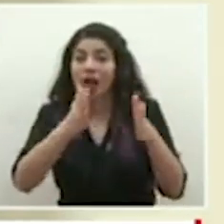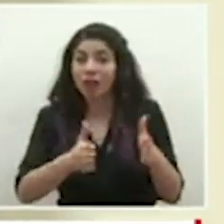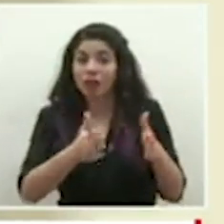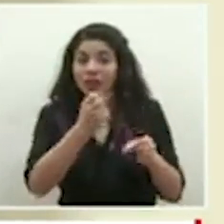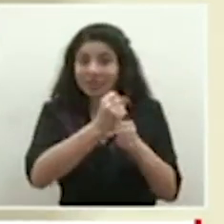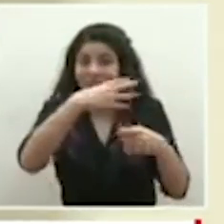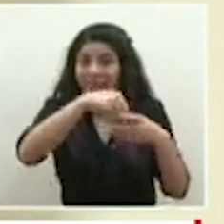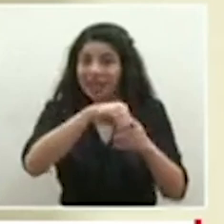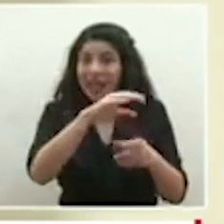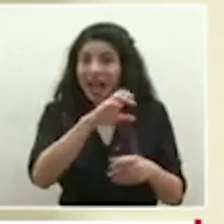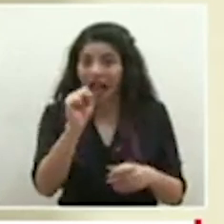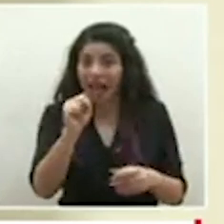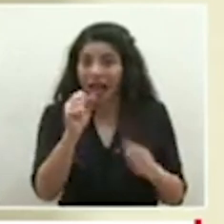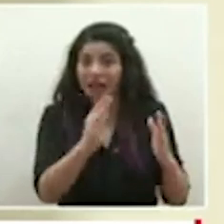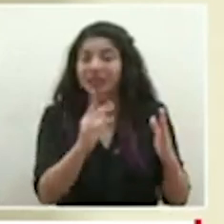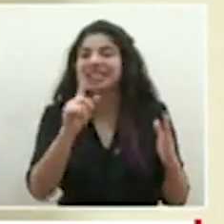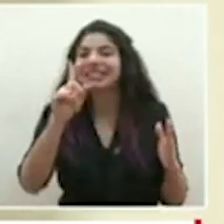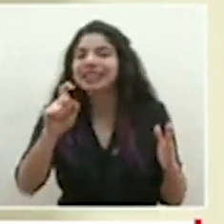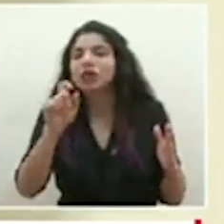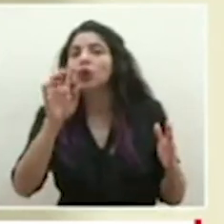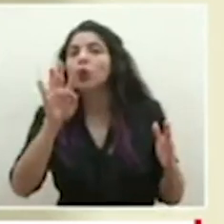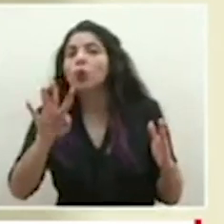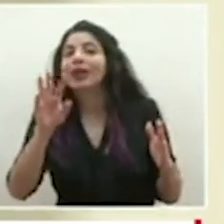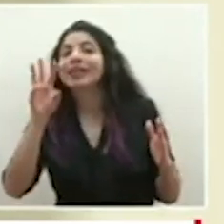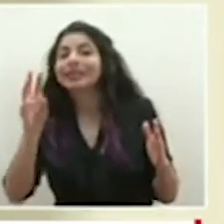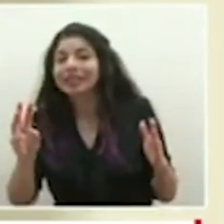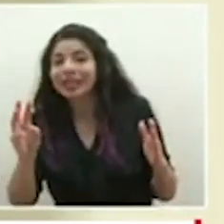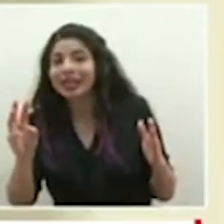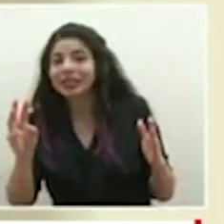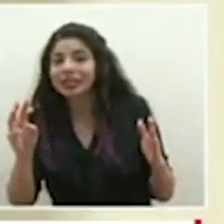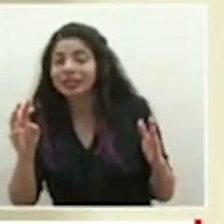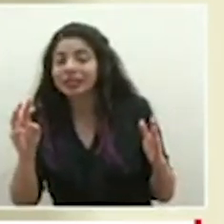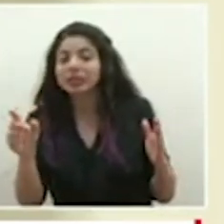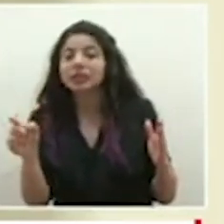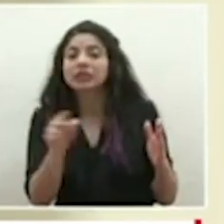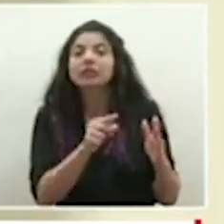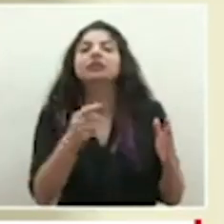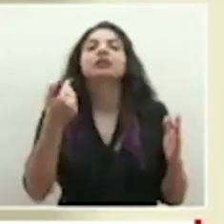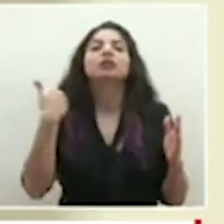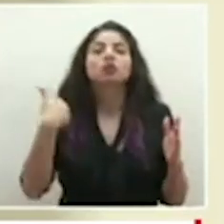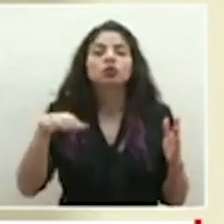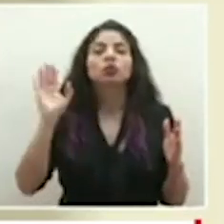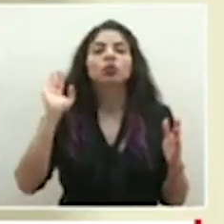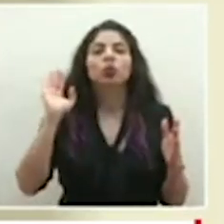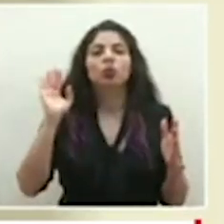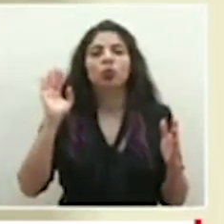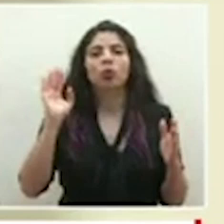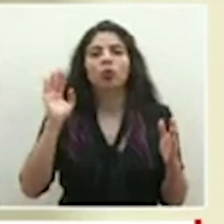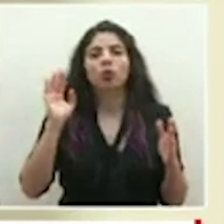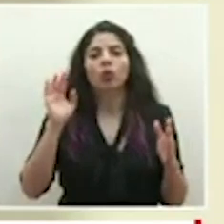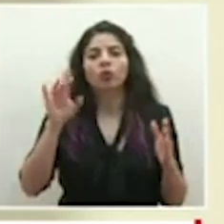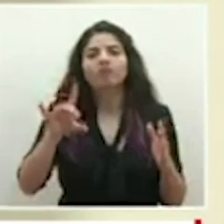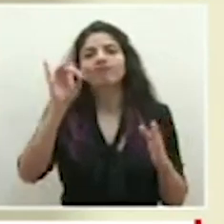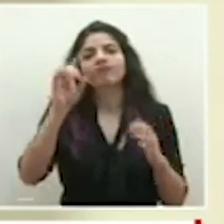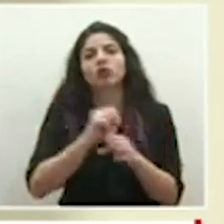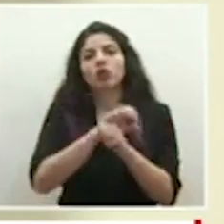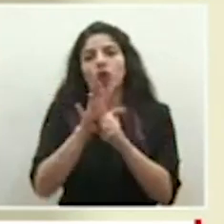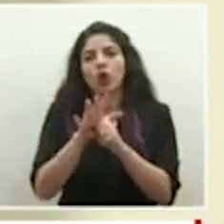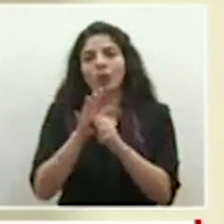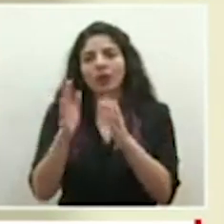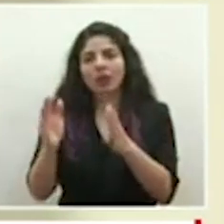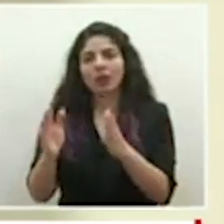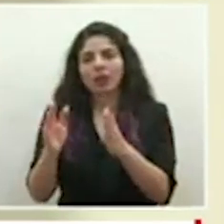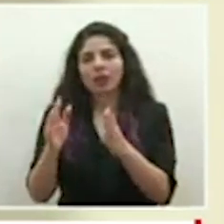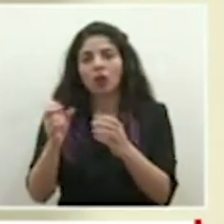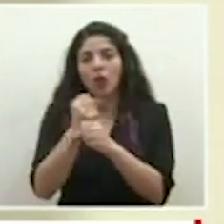de la Caja 146 de ellos habían sido diagnosticados con COVID-19